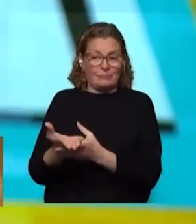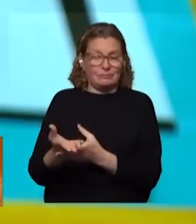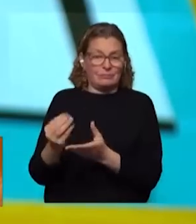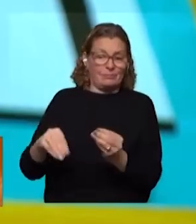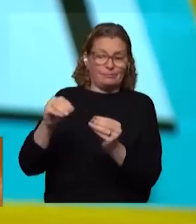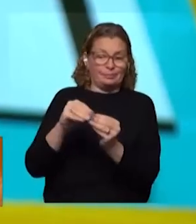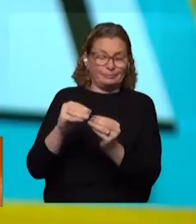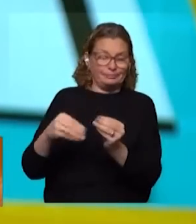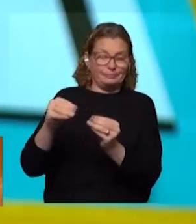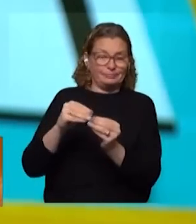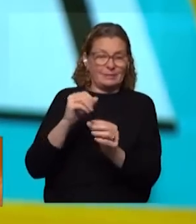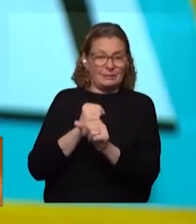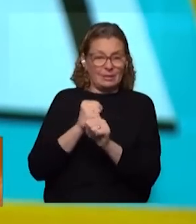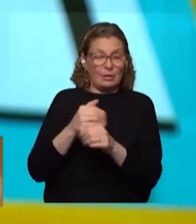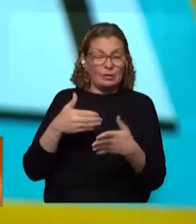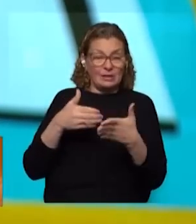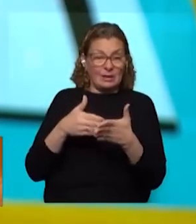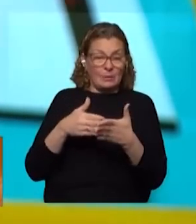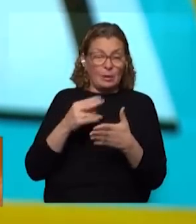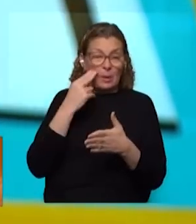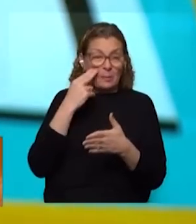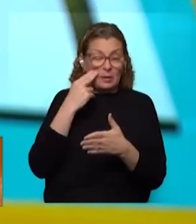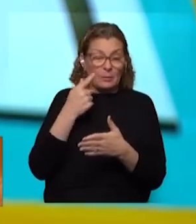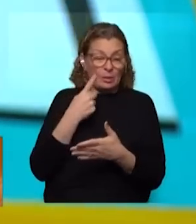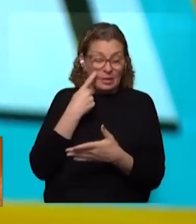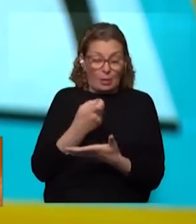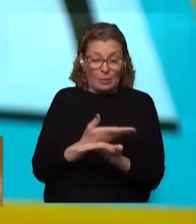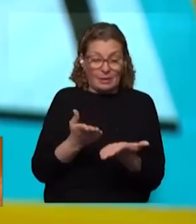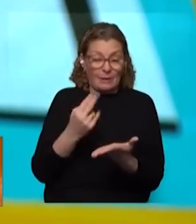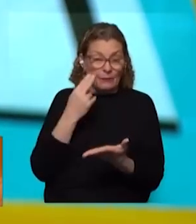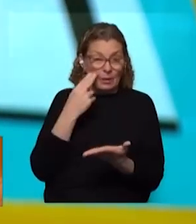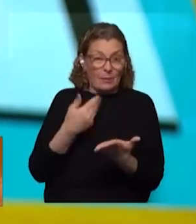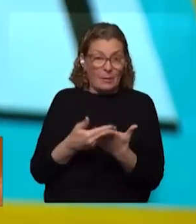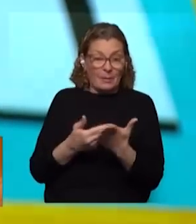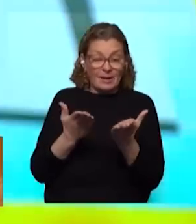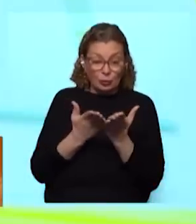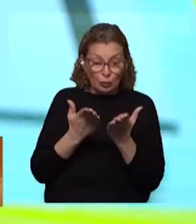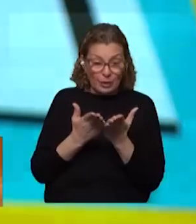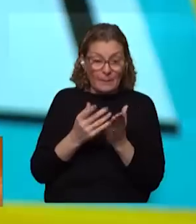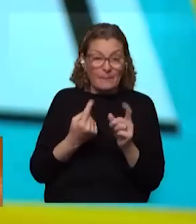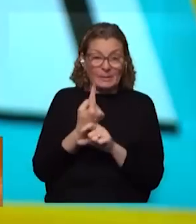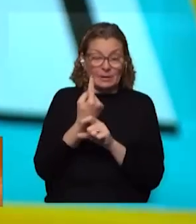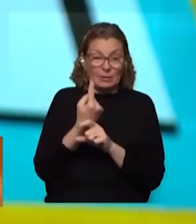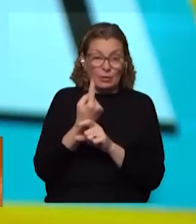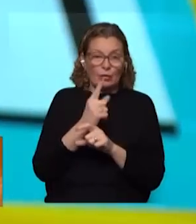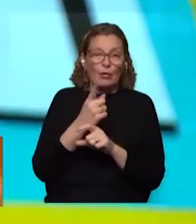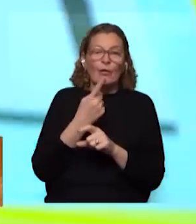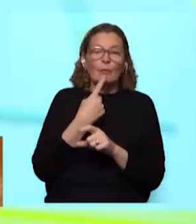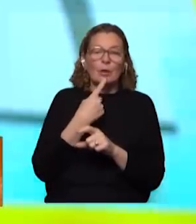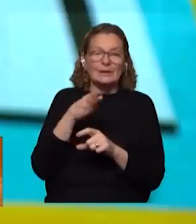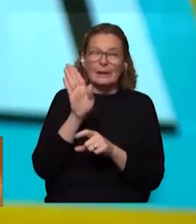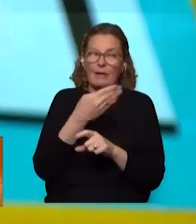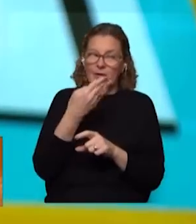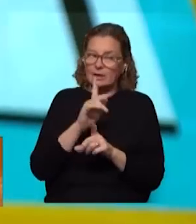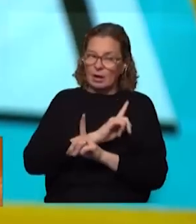así que detener las cosas porque la crisis evidenció todas las debilidades y estudiarlas bien con racionalidad y no con banderas políticas de ver quién hizo